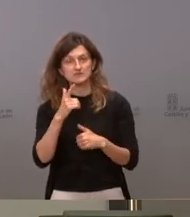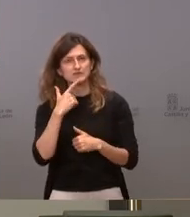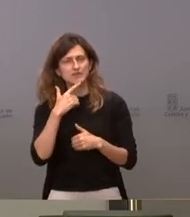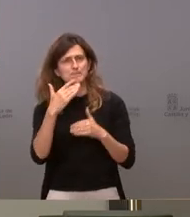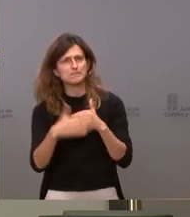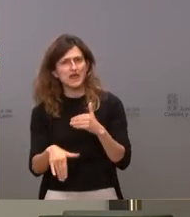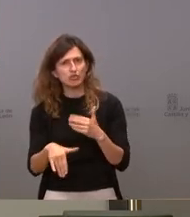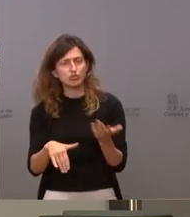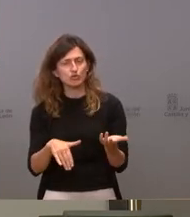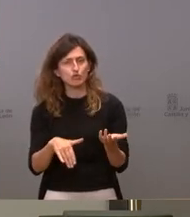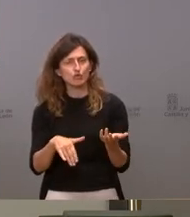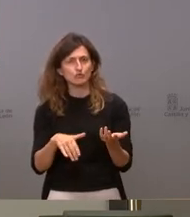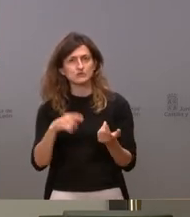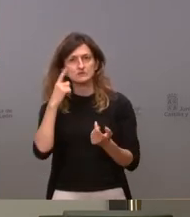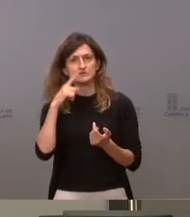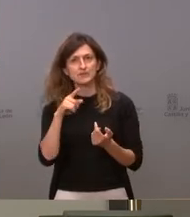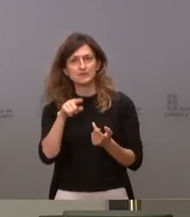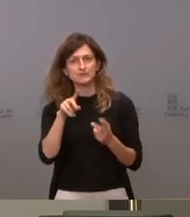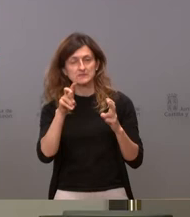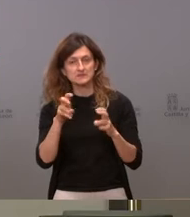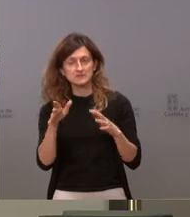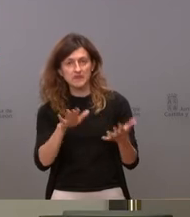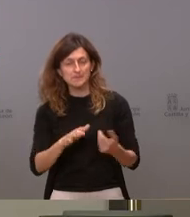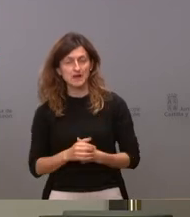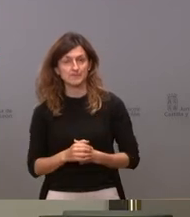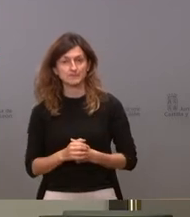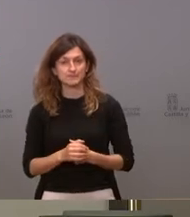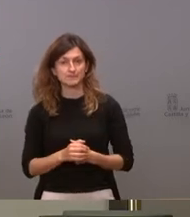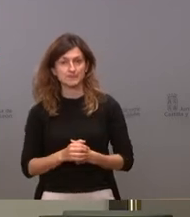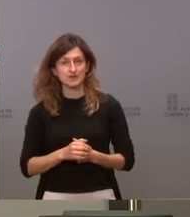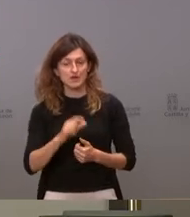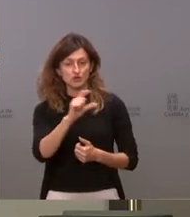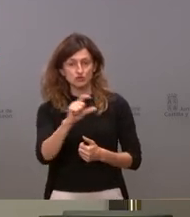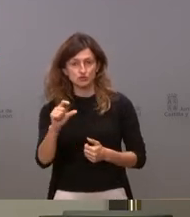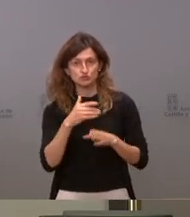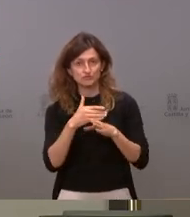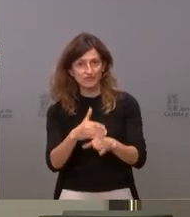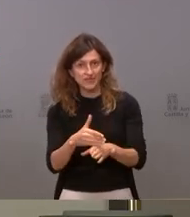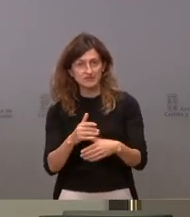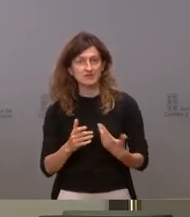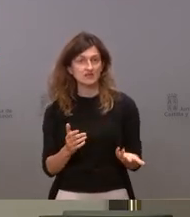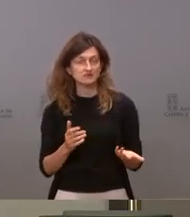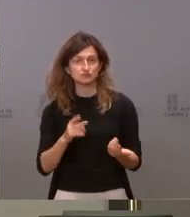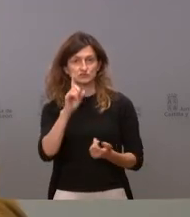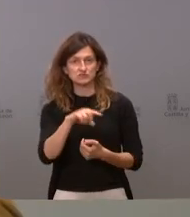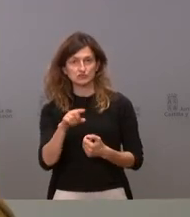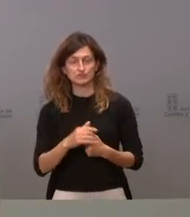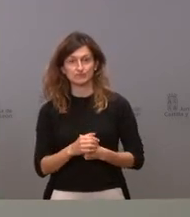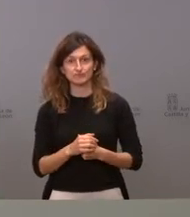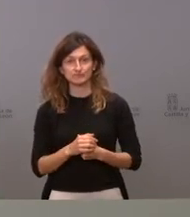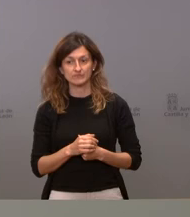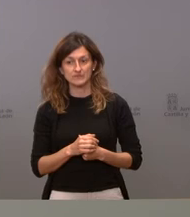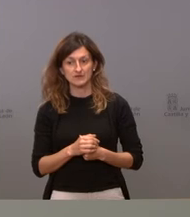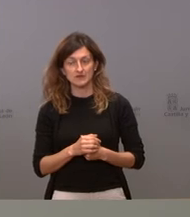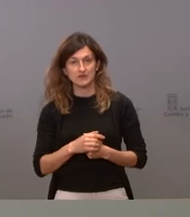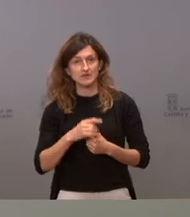plazos manejan para ello si tienen las dosis necesarias y bueno bueno pues tengo el